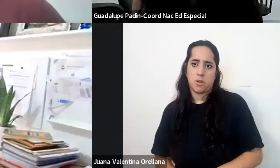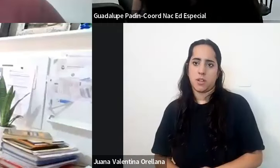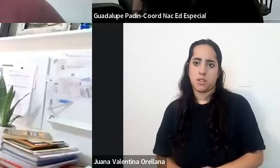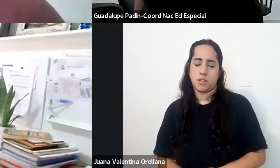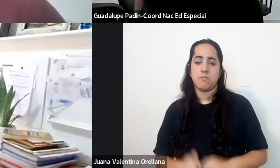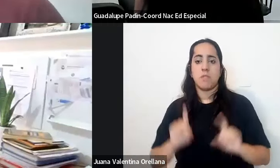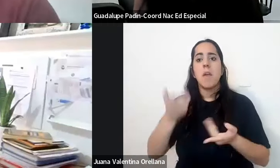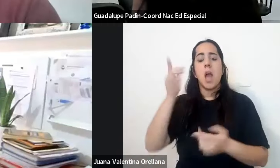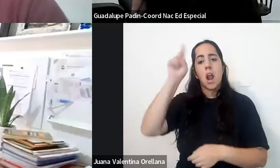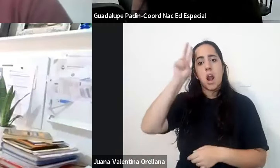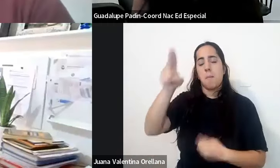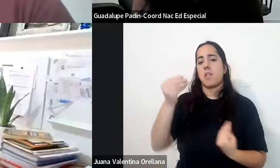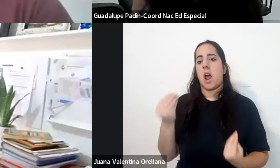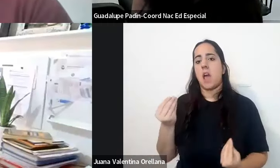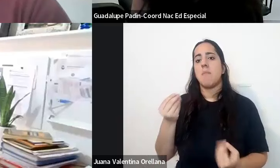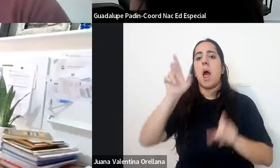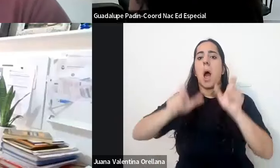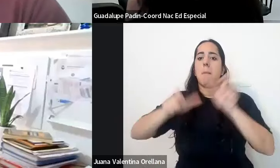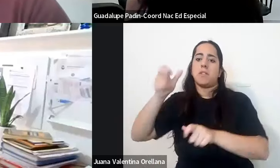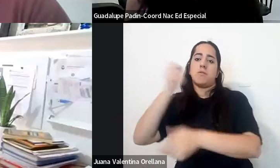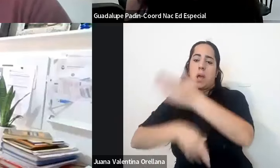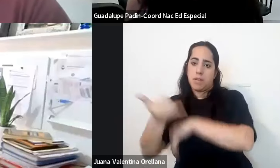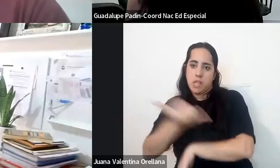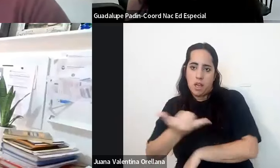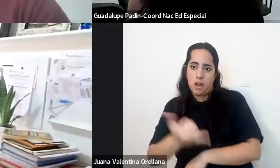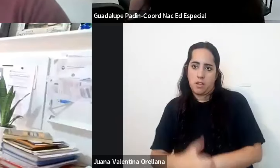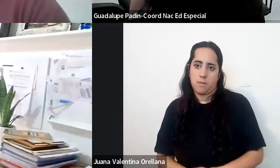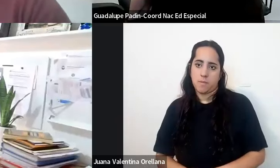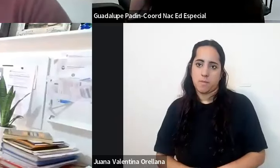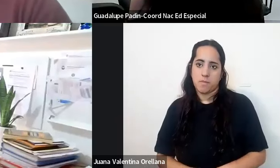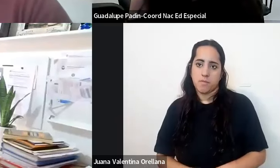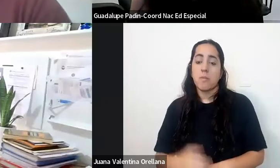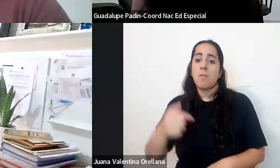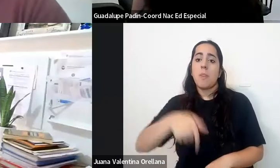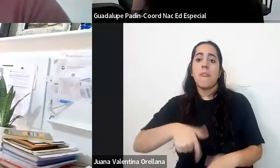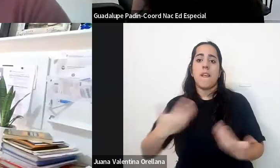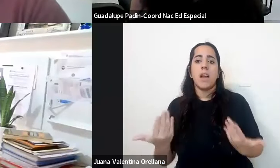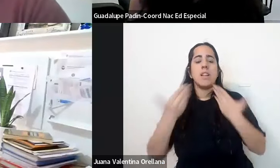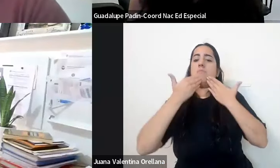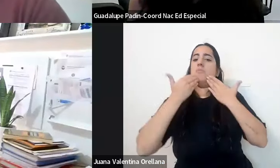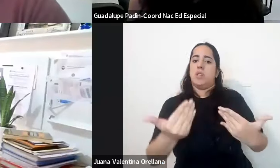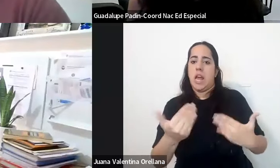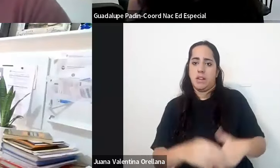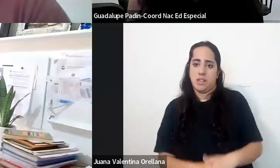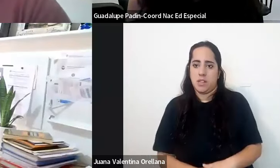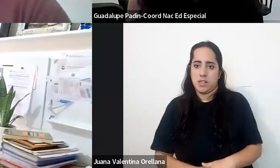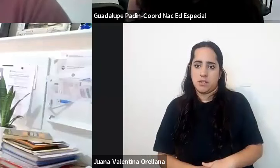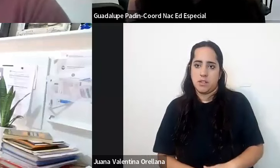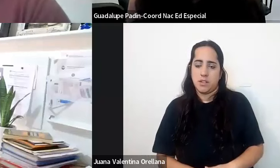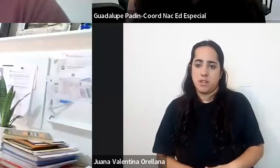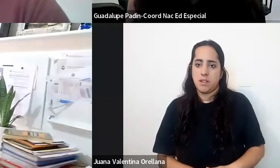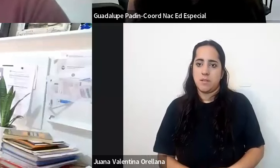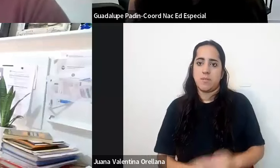personas con discapacidad desde aquí es agradecerles por